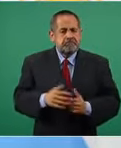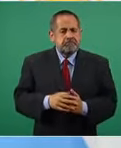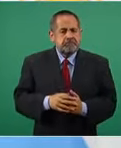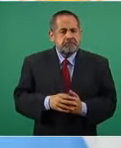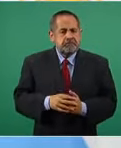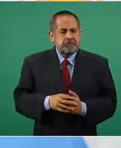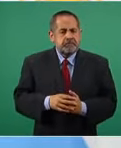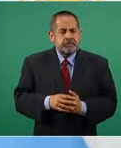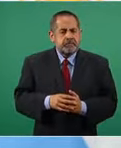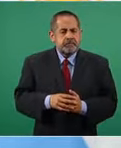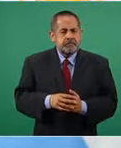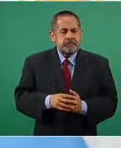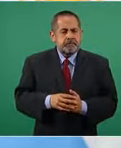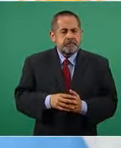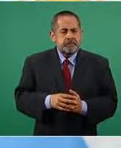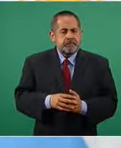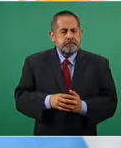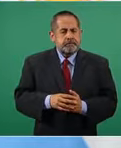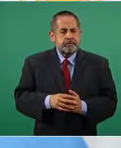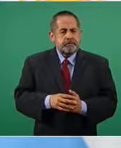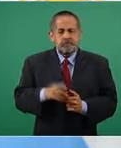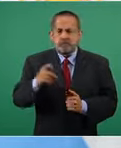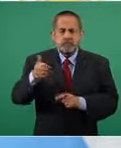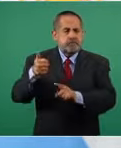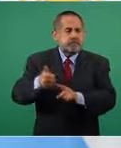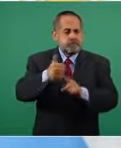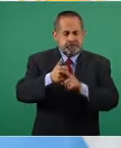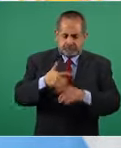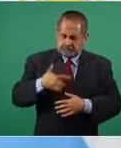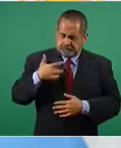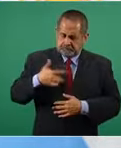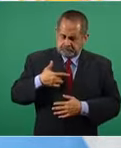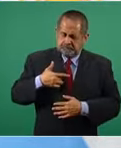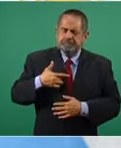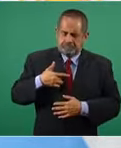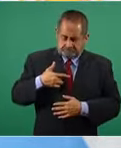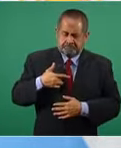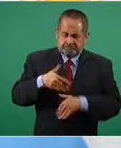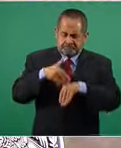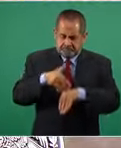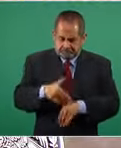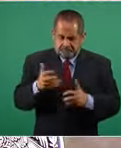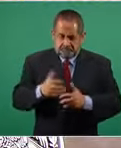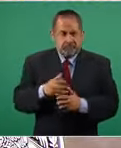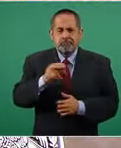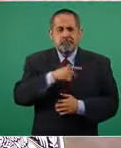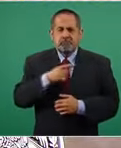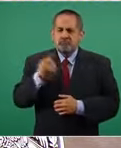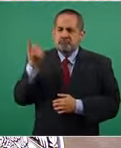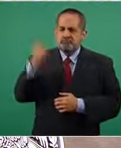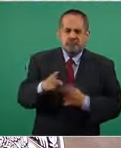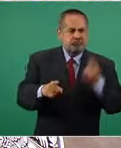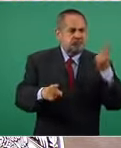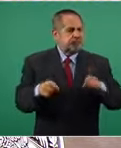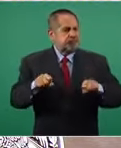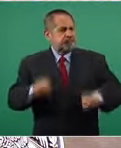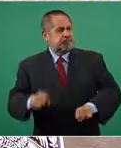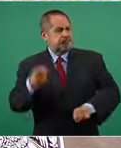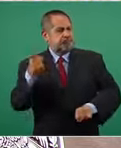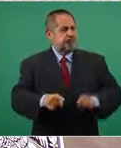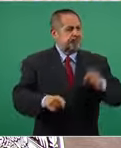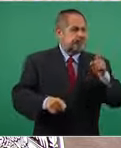de manera voluntaria sin imponer nada sin autoritarismos